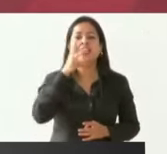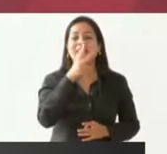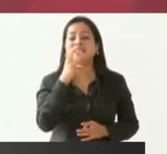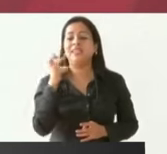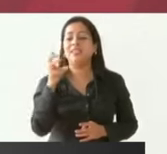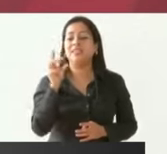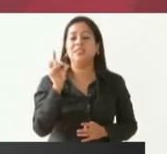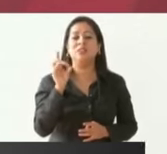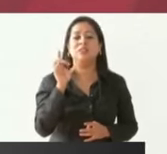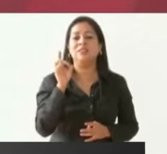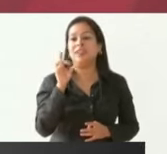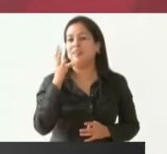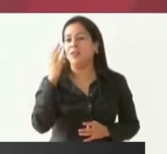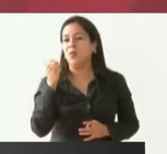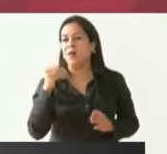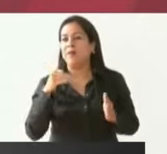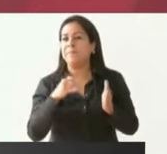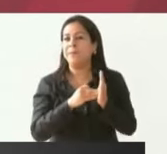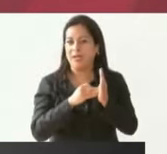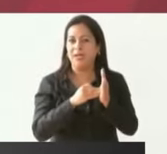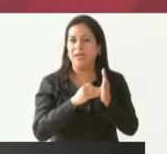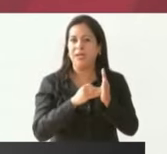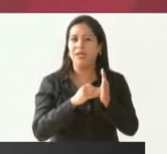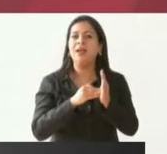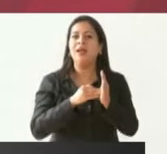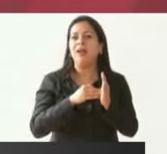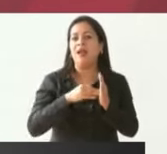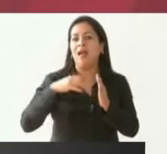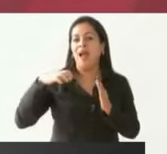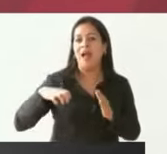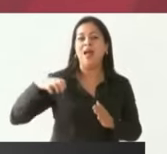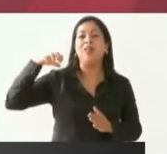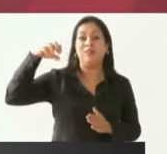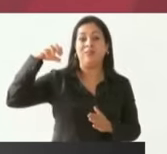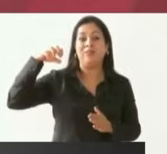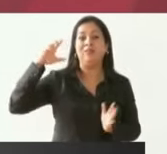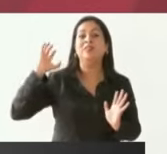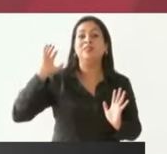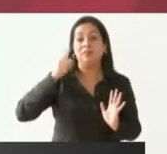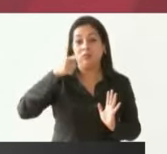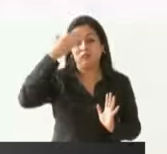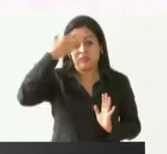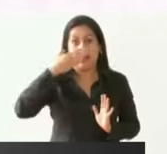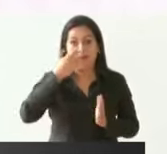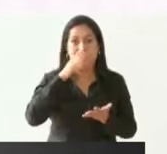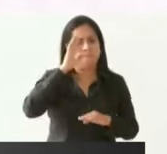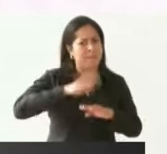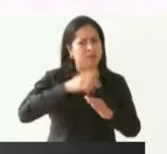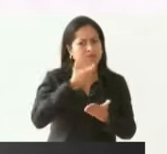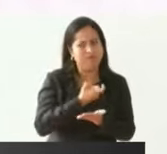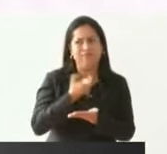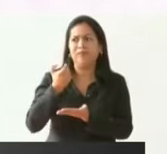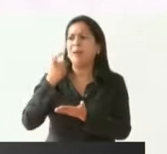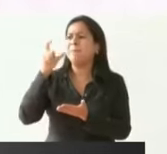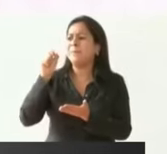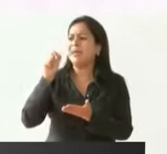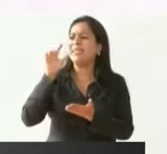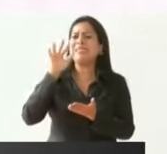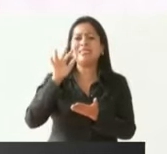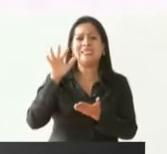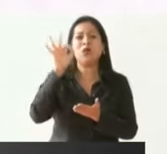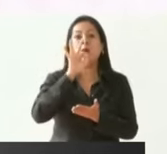339 mil adultos mayores y ya saben aumentó la pensión 25